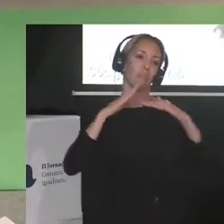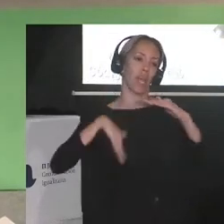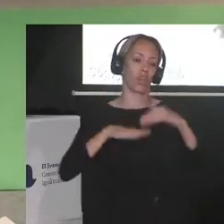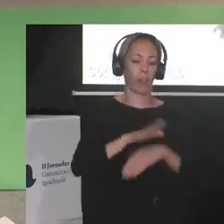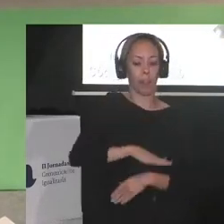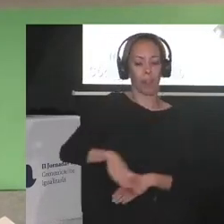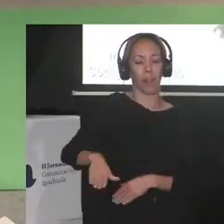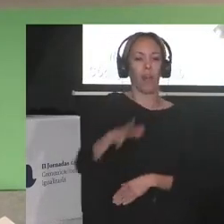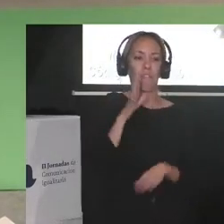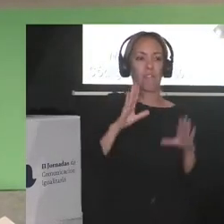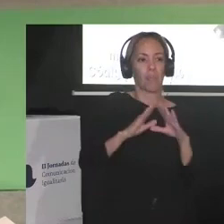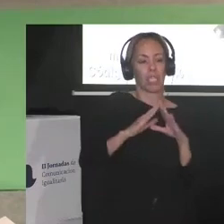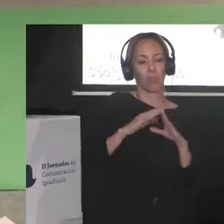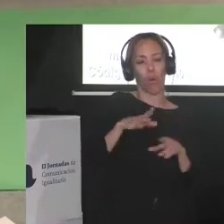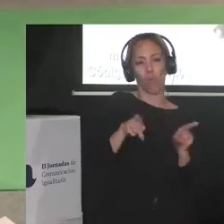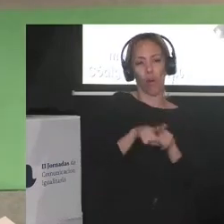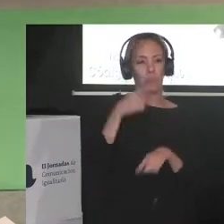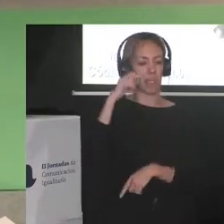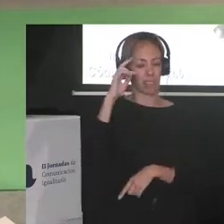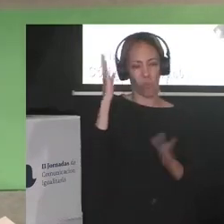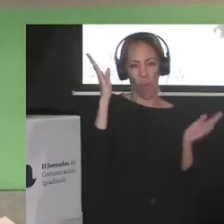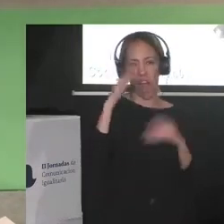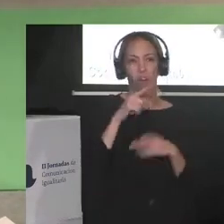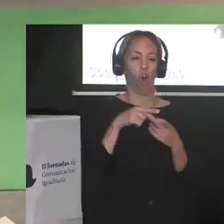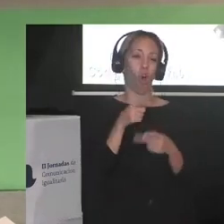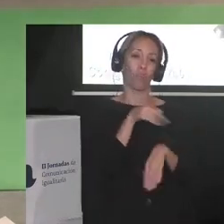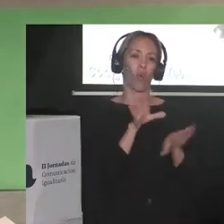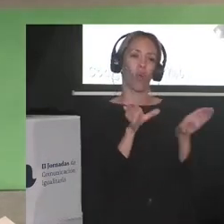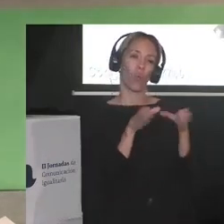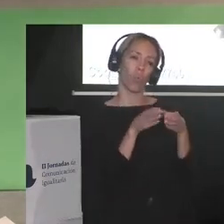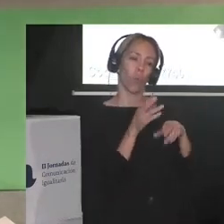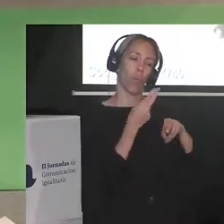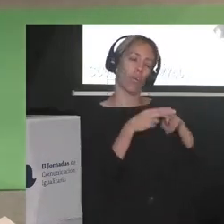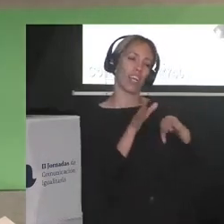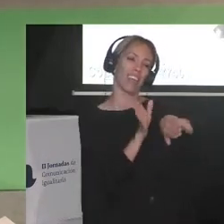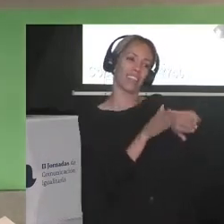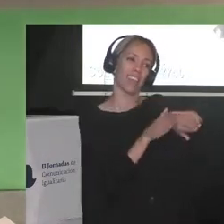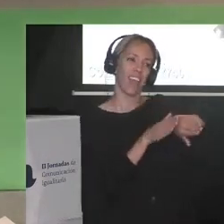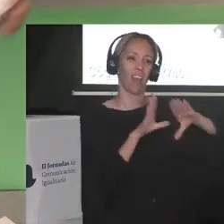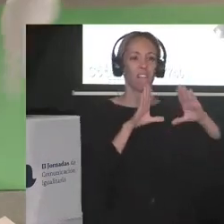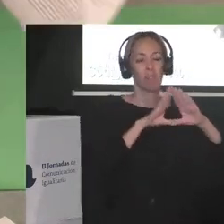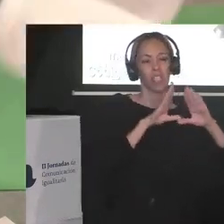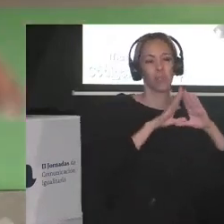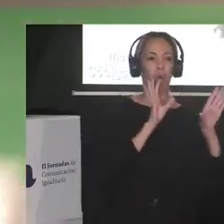de la izquierda, del periodismo feminista, de los movimientos sociales.